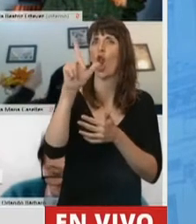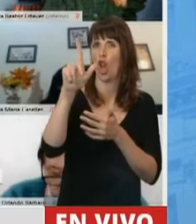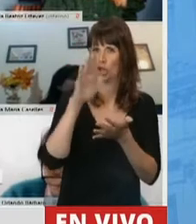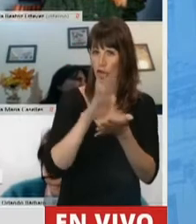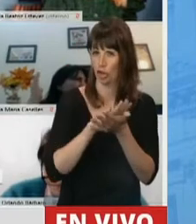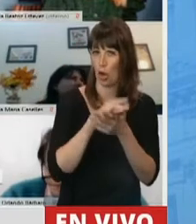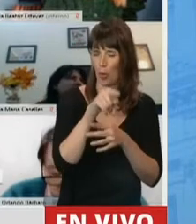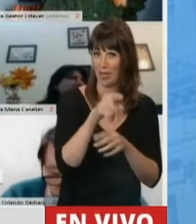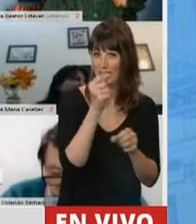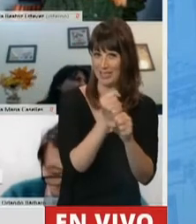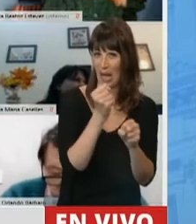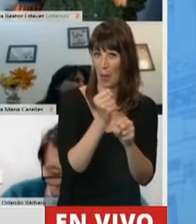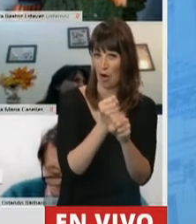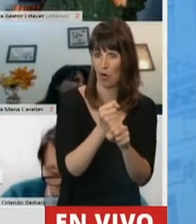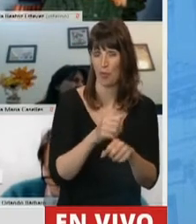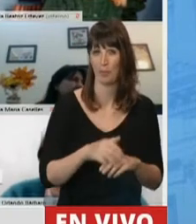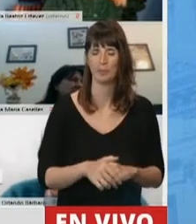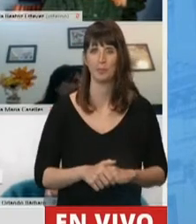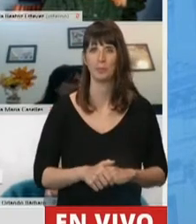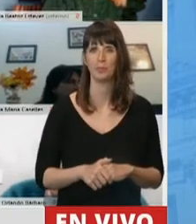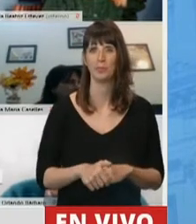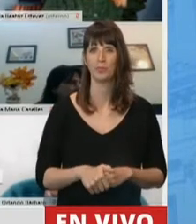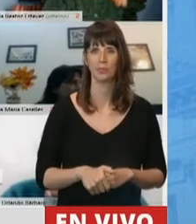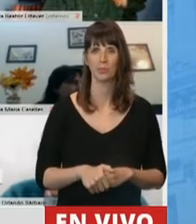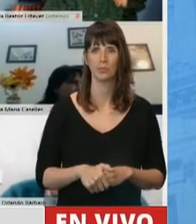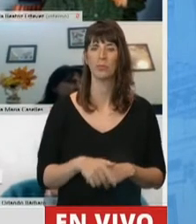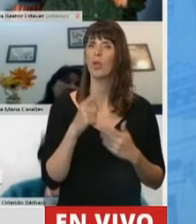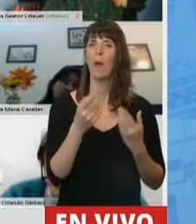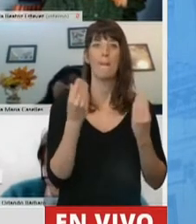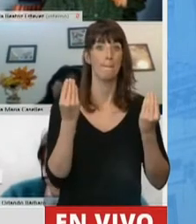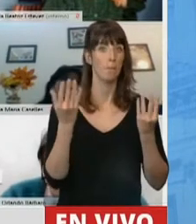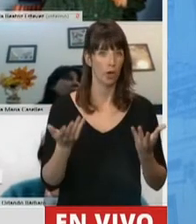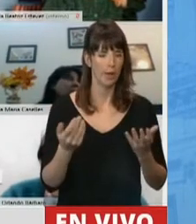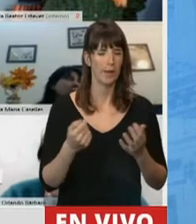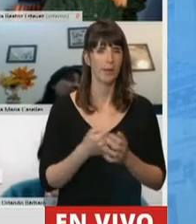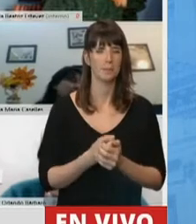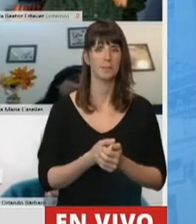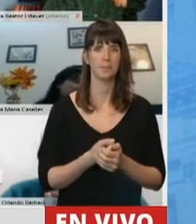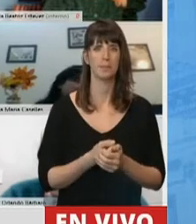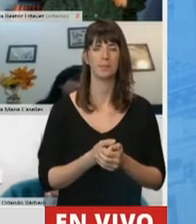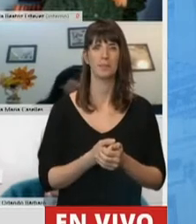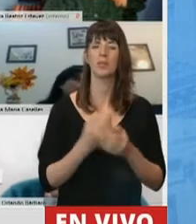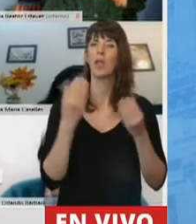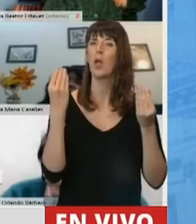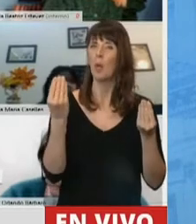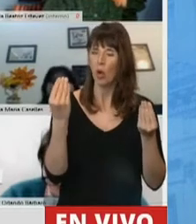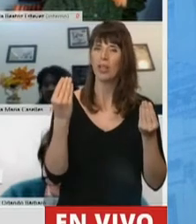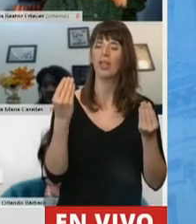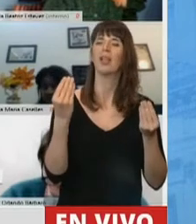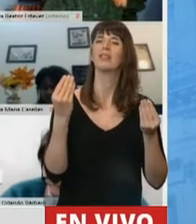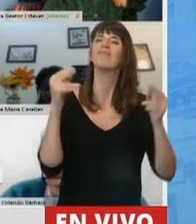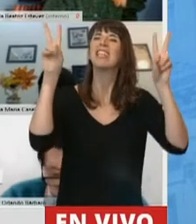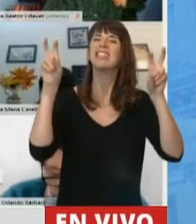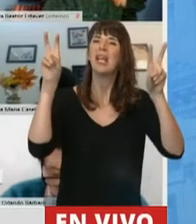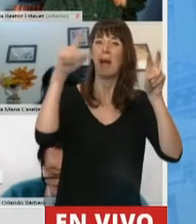particular en materia laboral. ¿Por qué? Porque estamos hablando del Estado y de la igualdad.